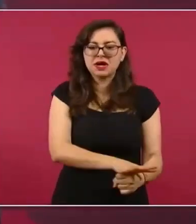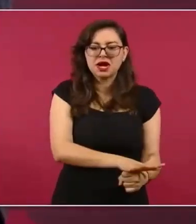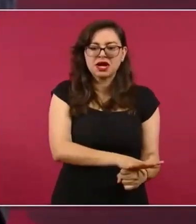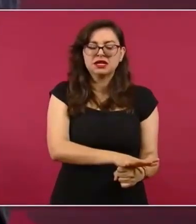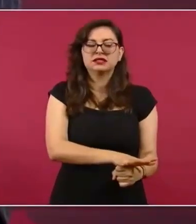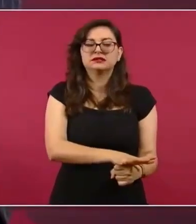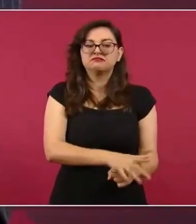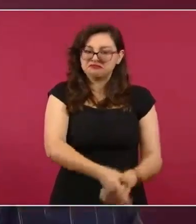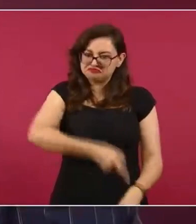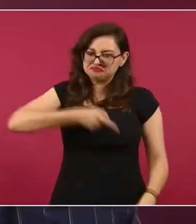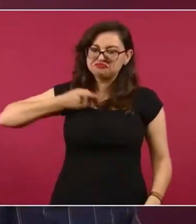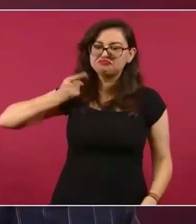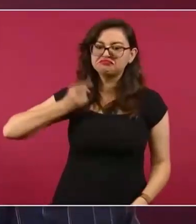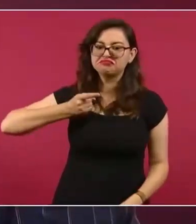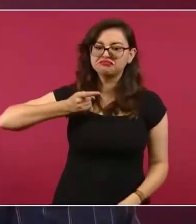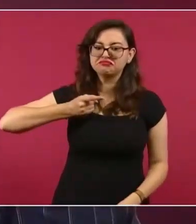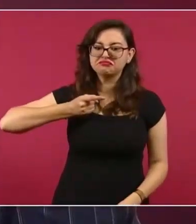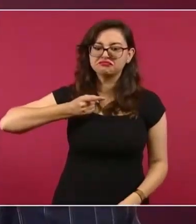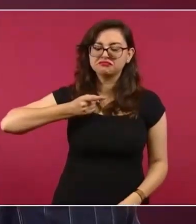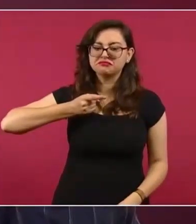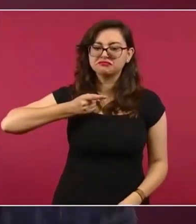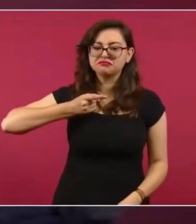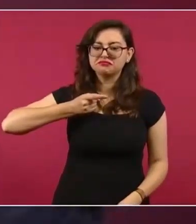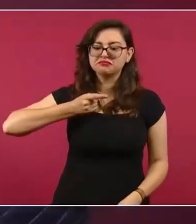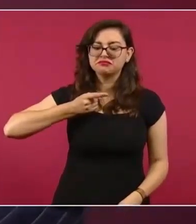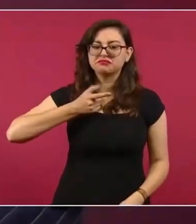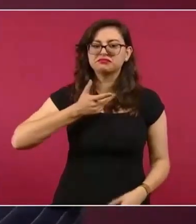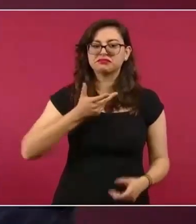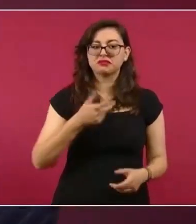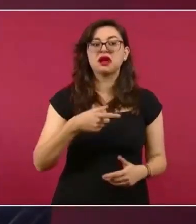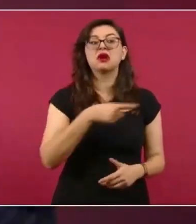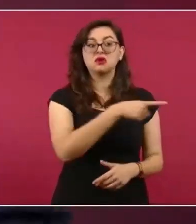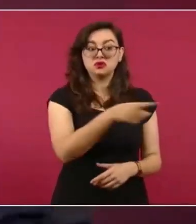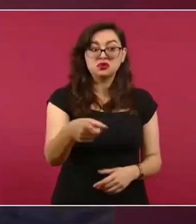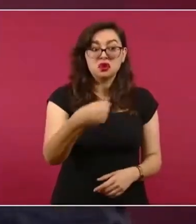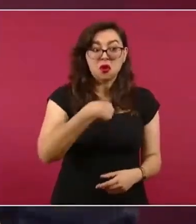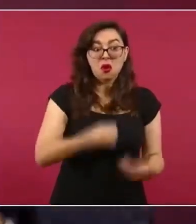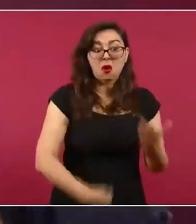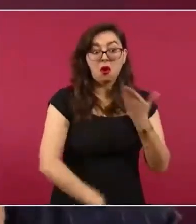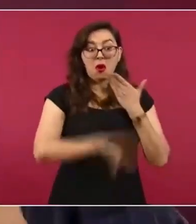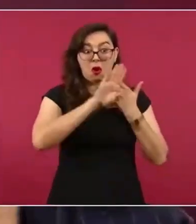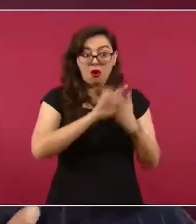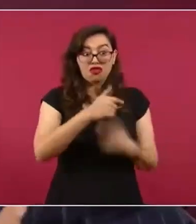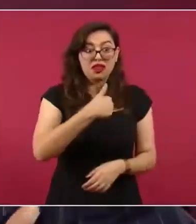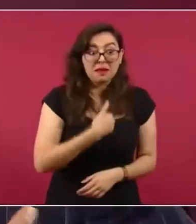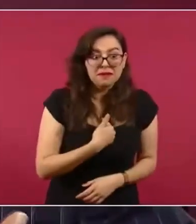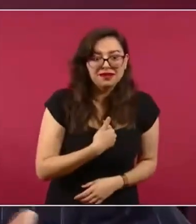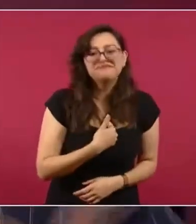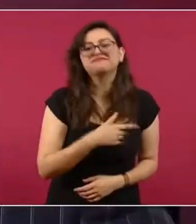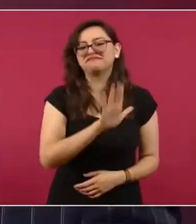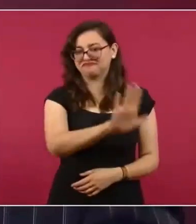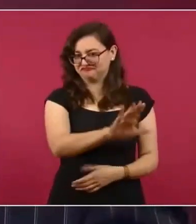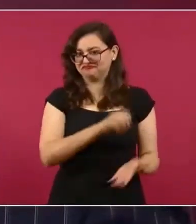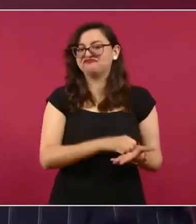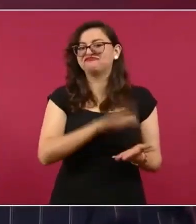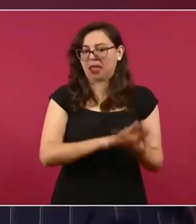a los opositores. Lo que nosotros padecimos